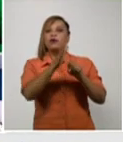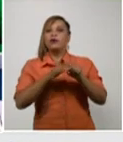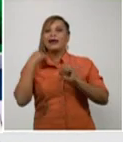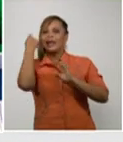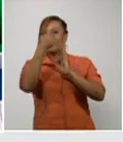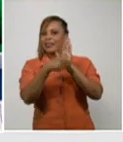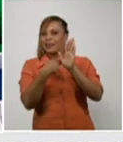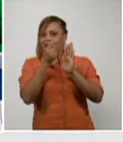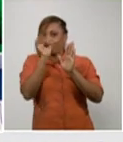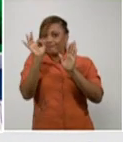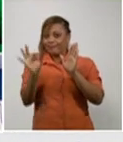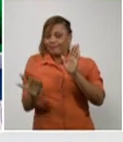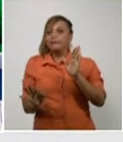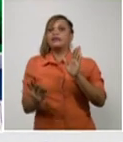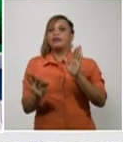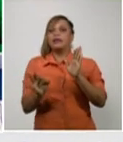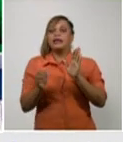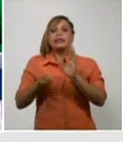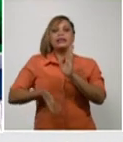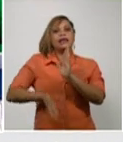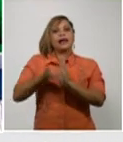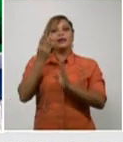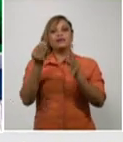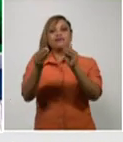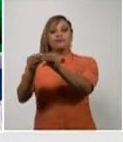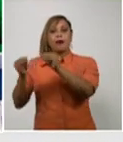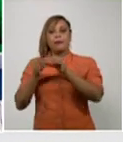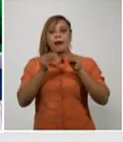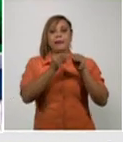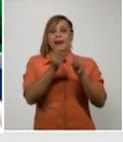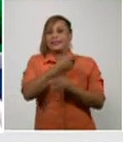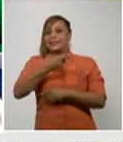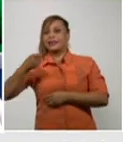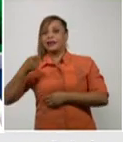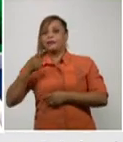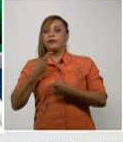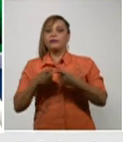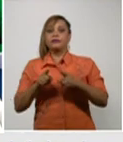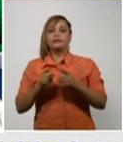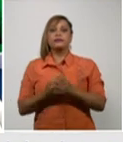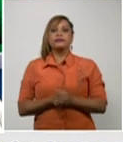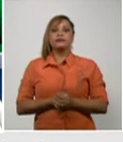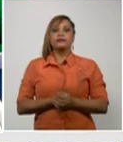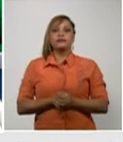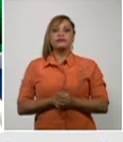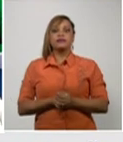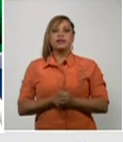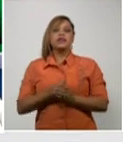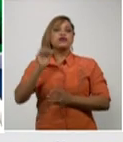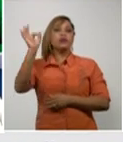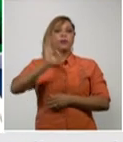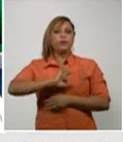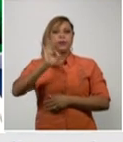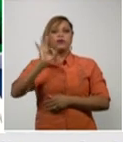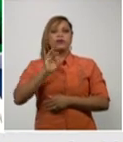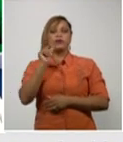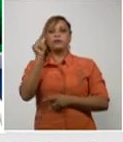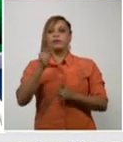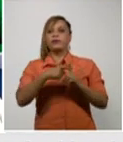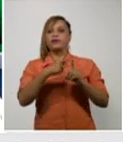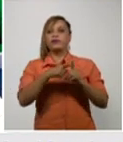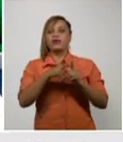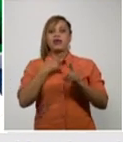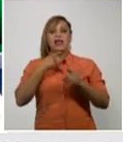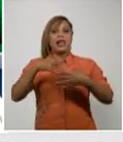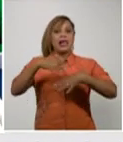de alta contagiosidad de alta contagiosidad y del porciento de casos asintomáticos que